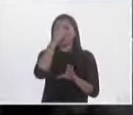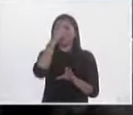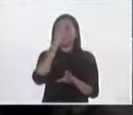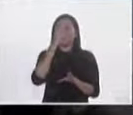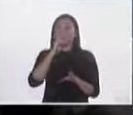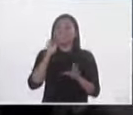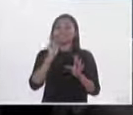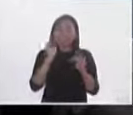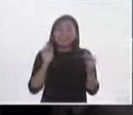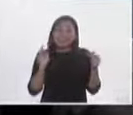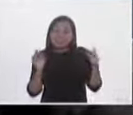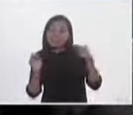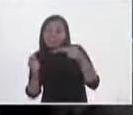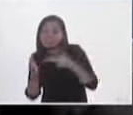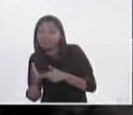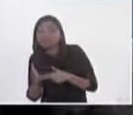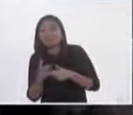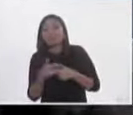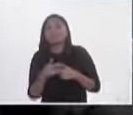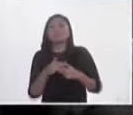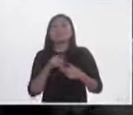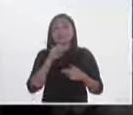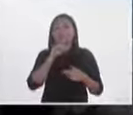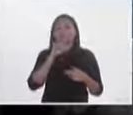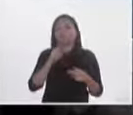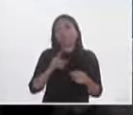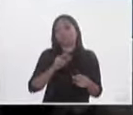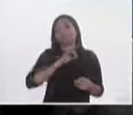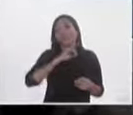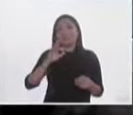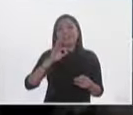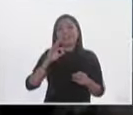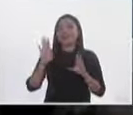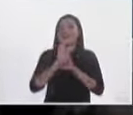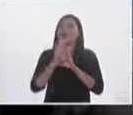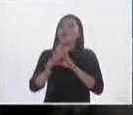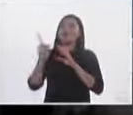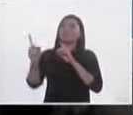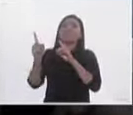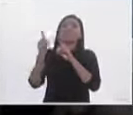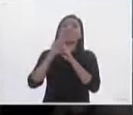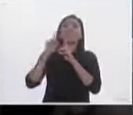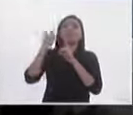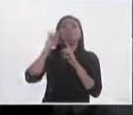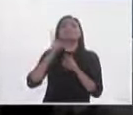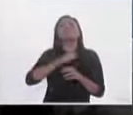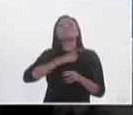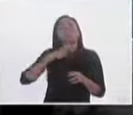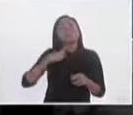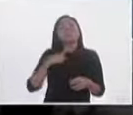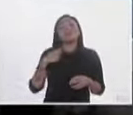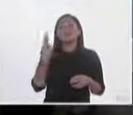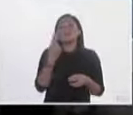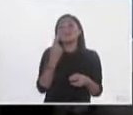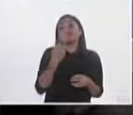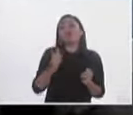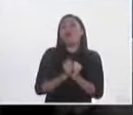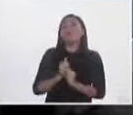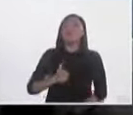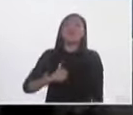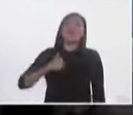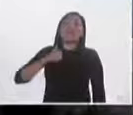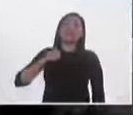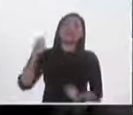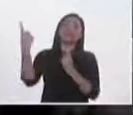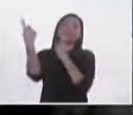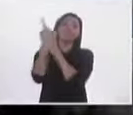mete a la política se arriesga a recibir el beso del diablo, porque tiene que negociar con los poderes fácticos,